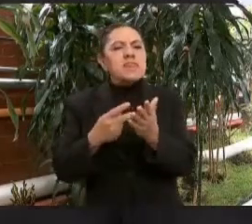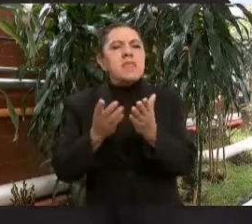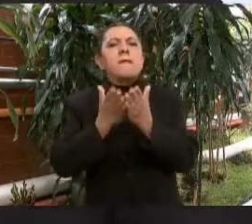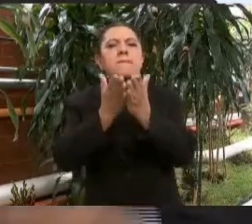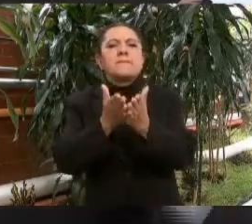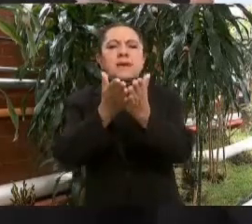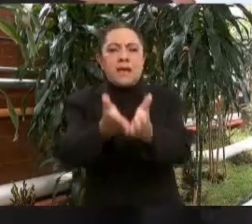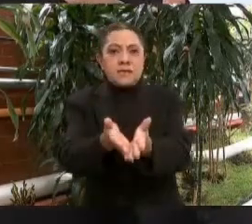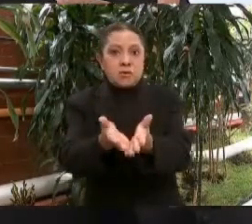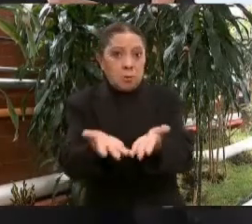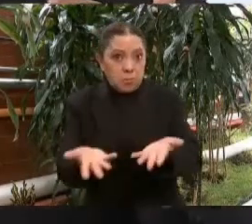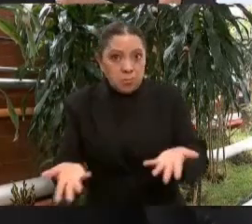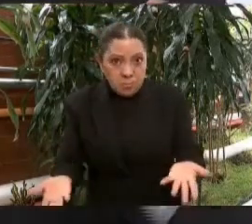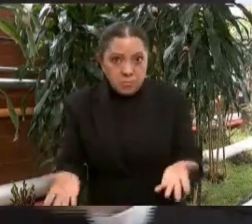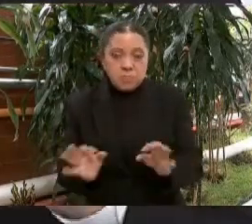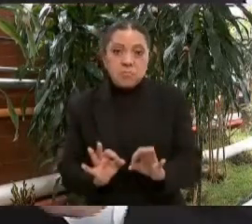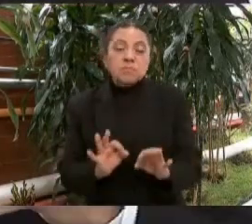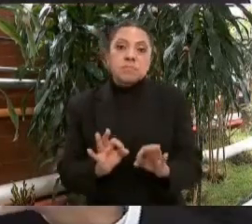y desde